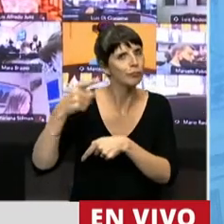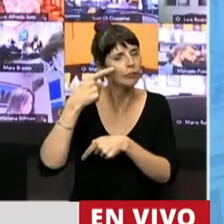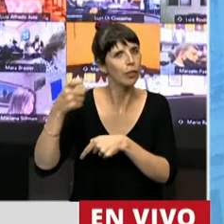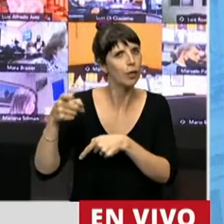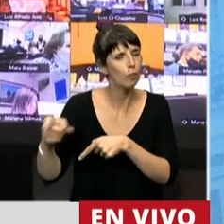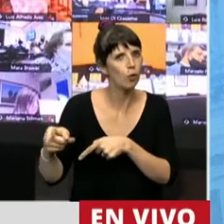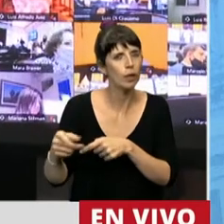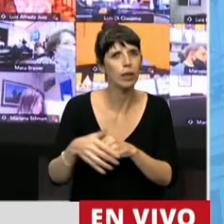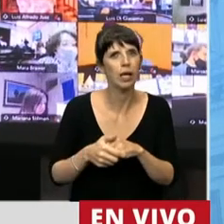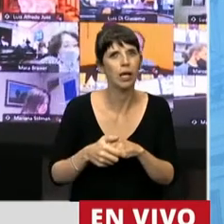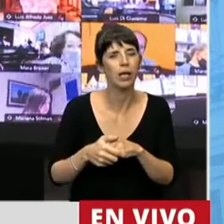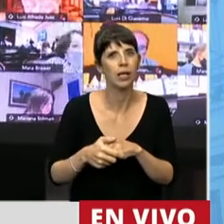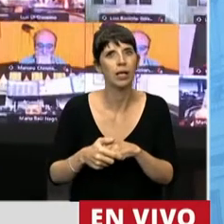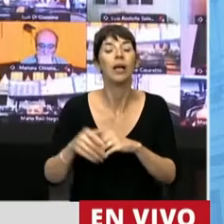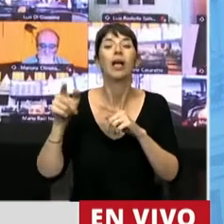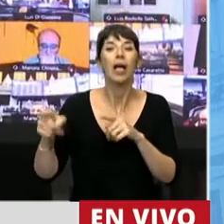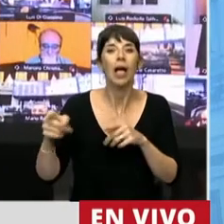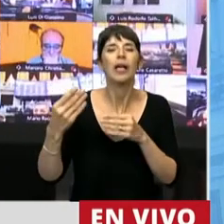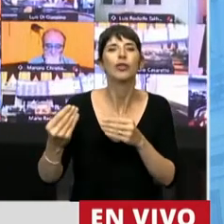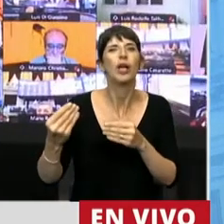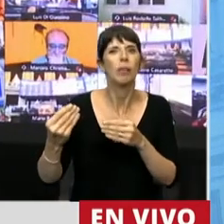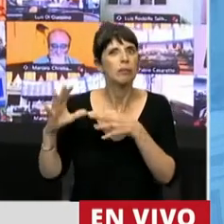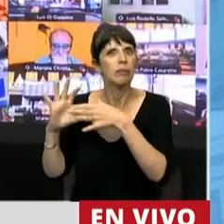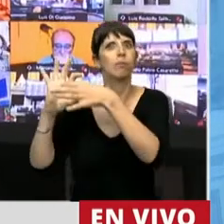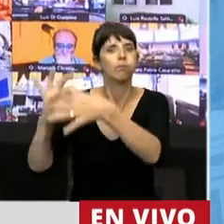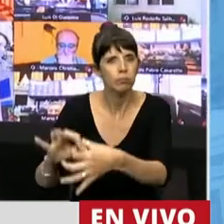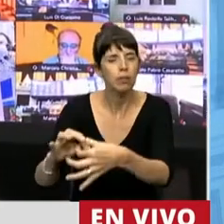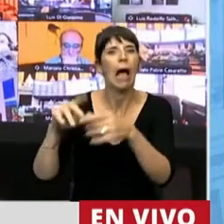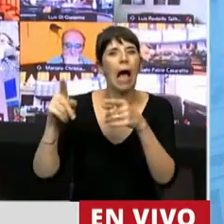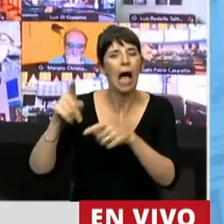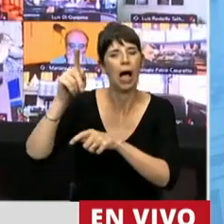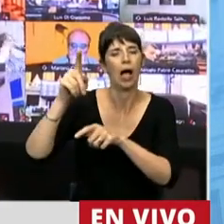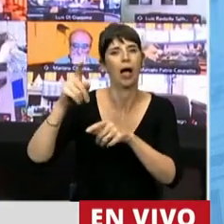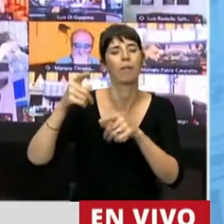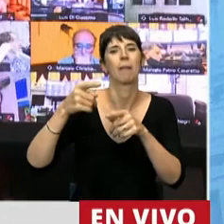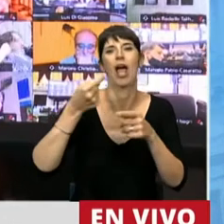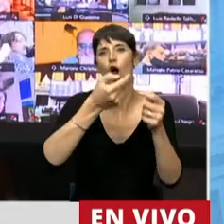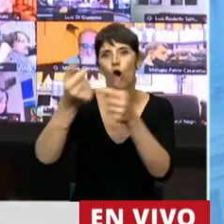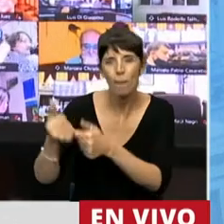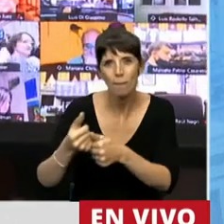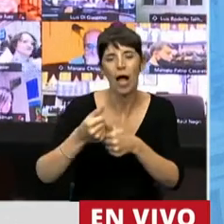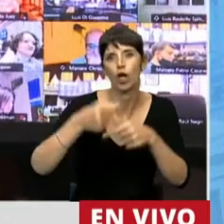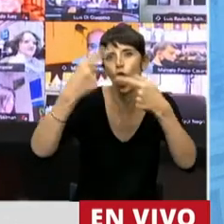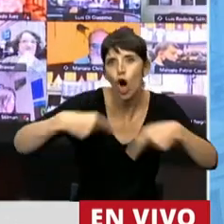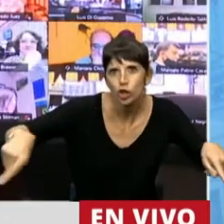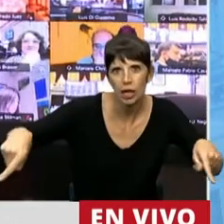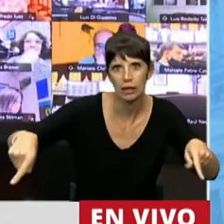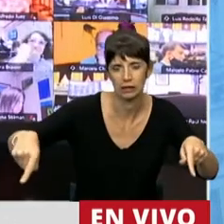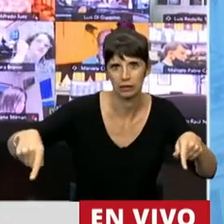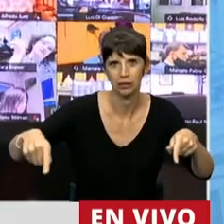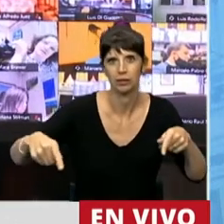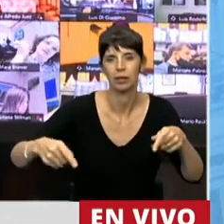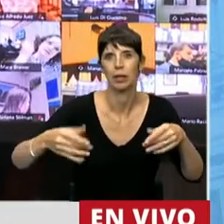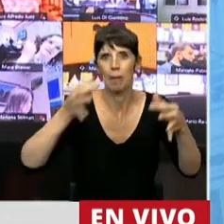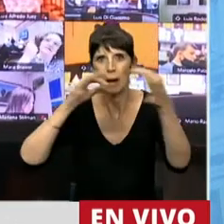que hacerle a sus proveedores por el retraso de los pagos de los bancos a los